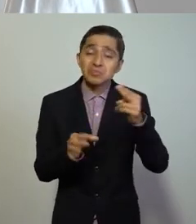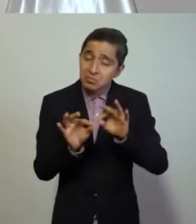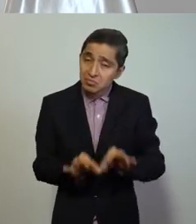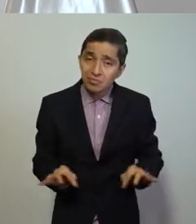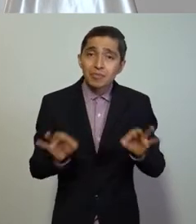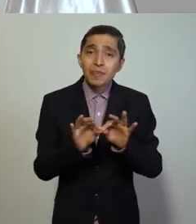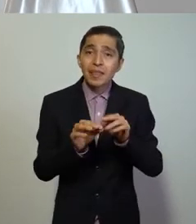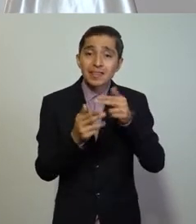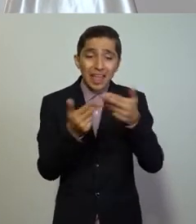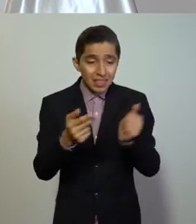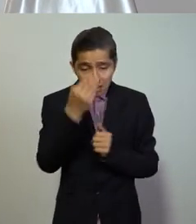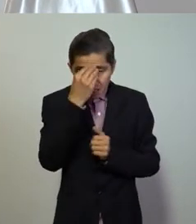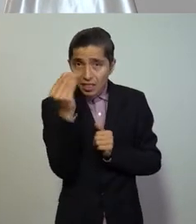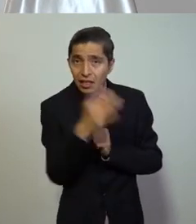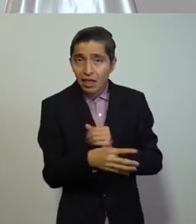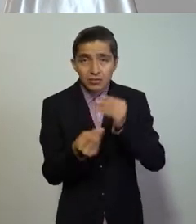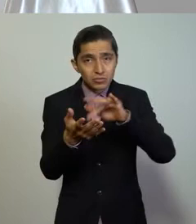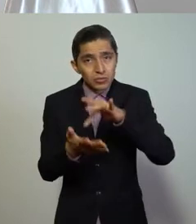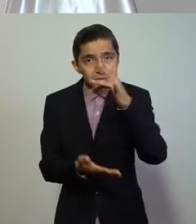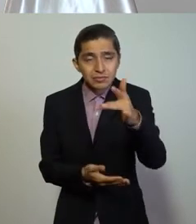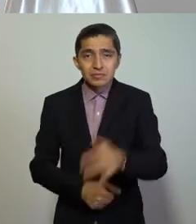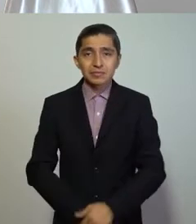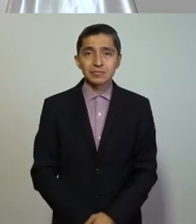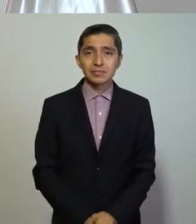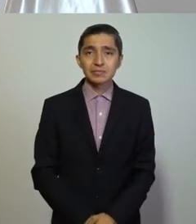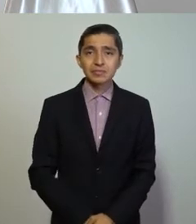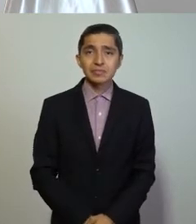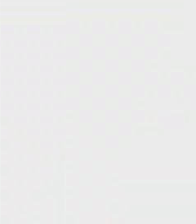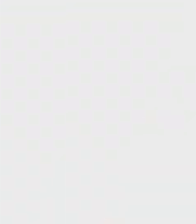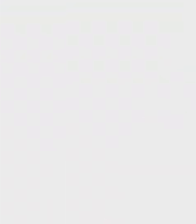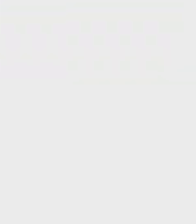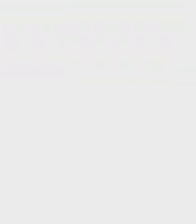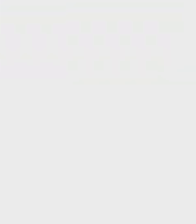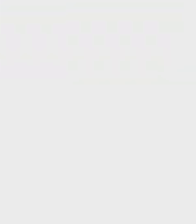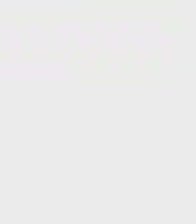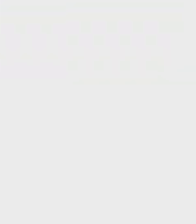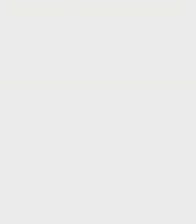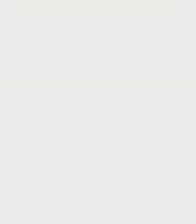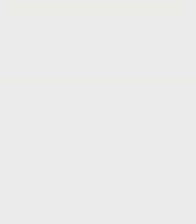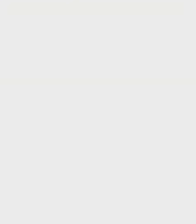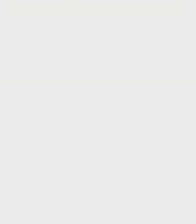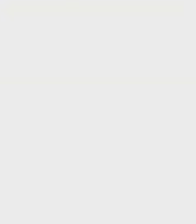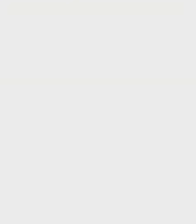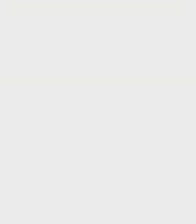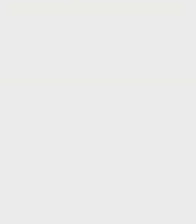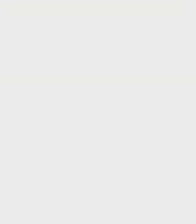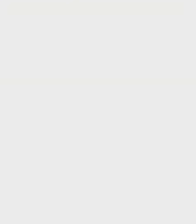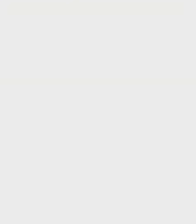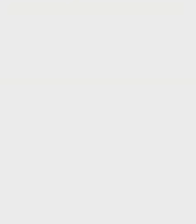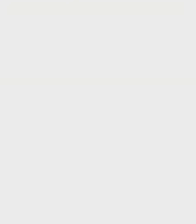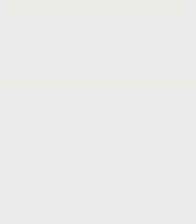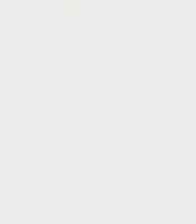que nadie se quede atrás. Muchísimas gracias. Gobierno de Michoacán. Michoacán se escucha. Gracias.